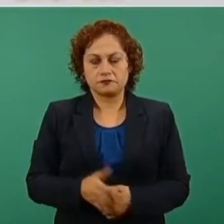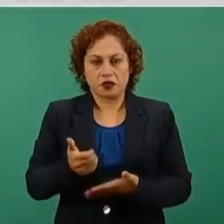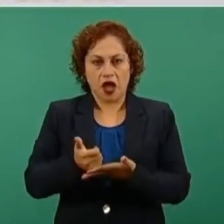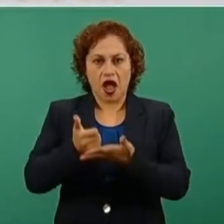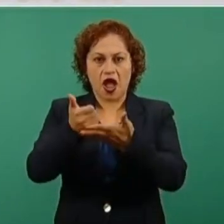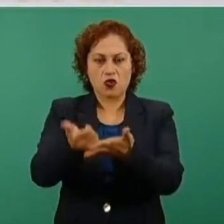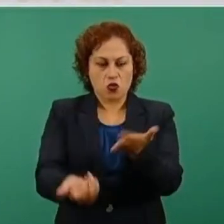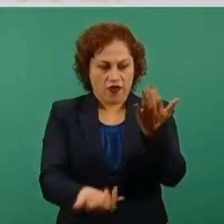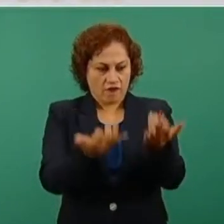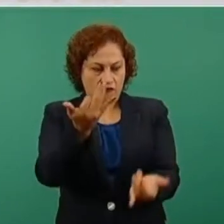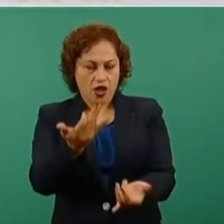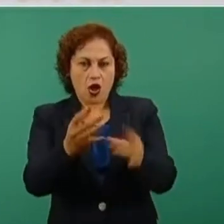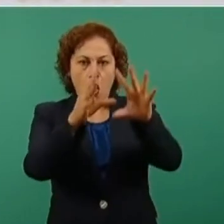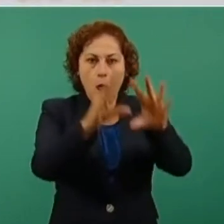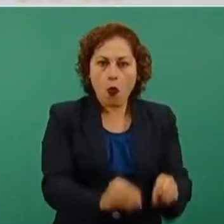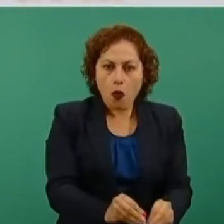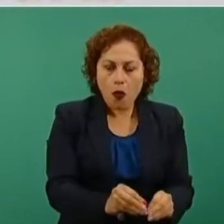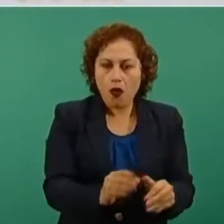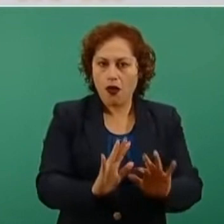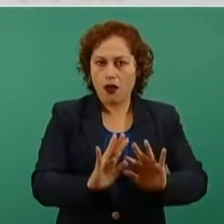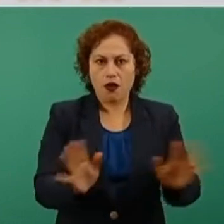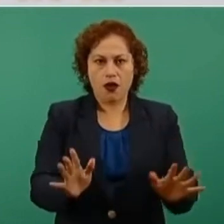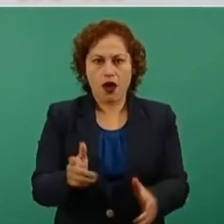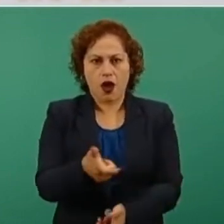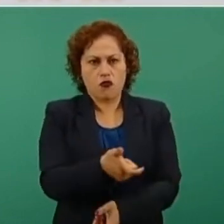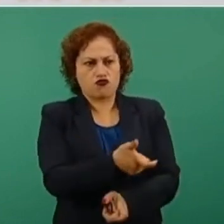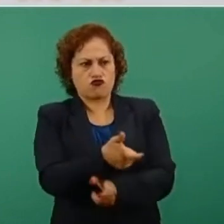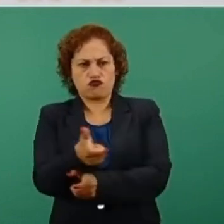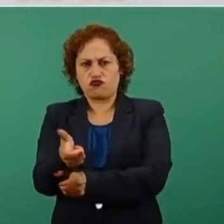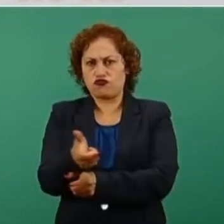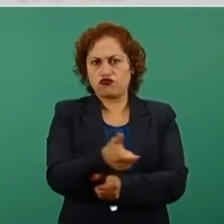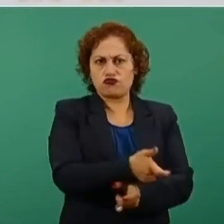con extinguidores.